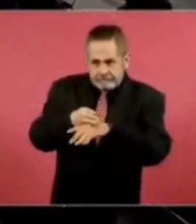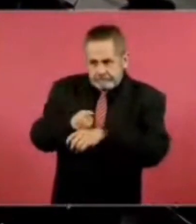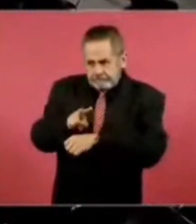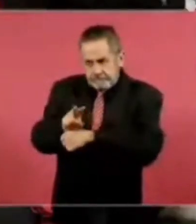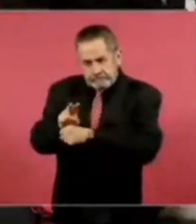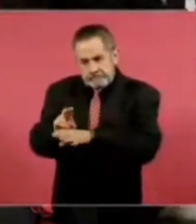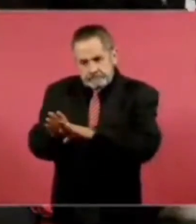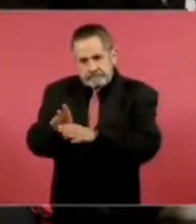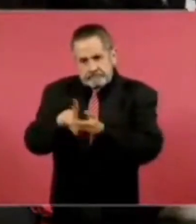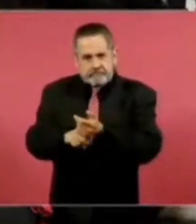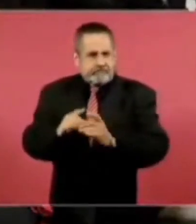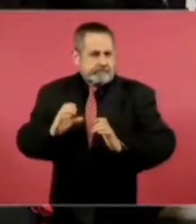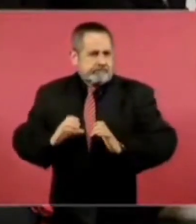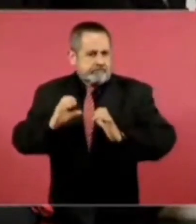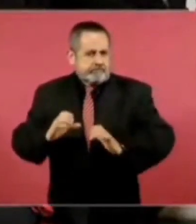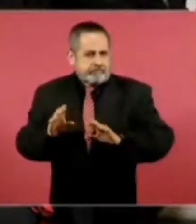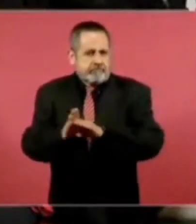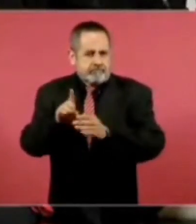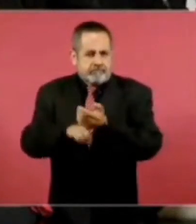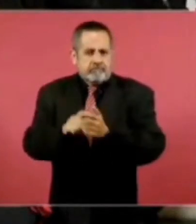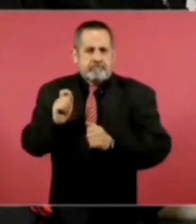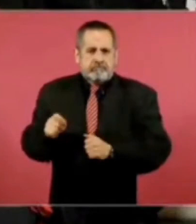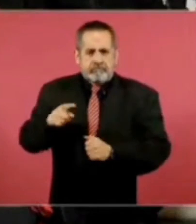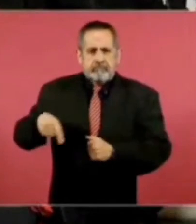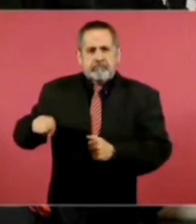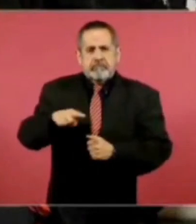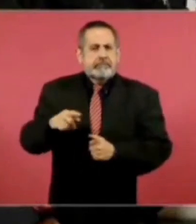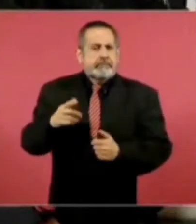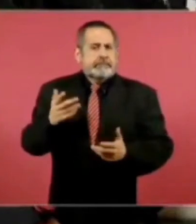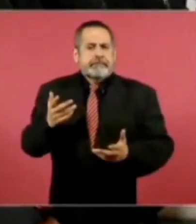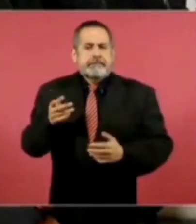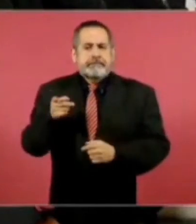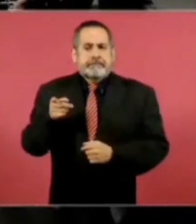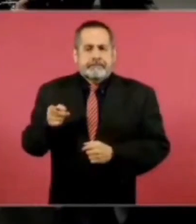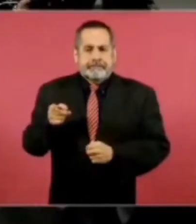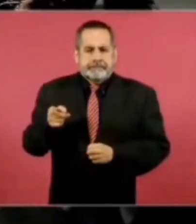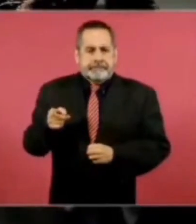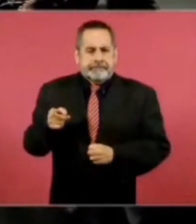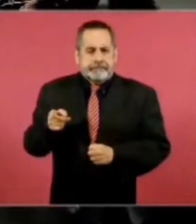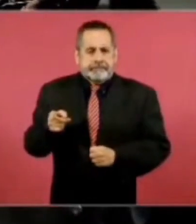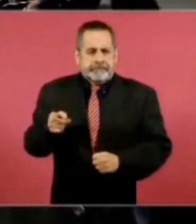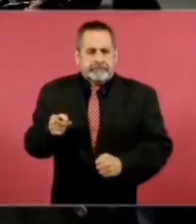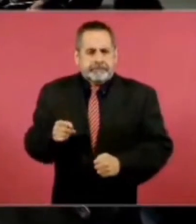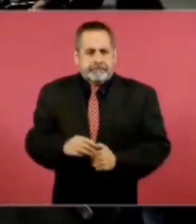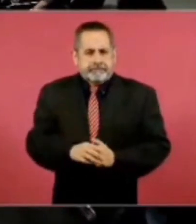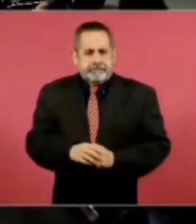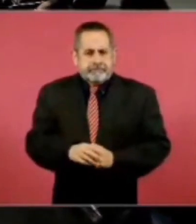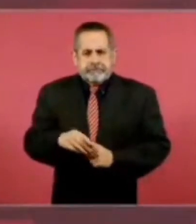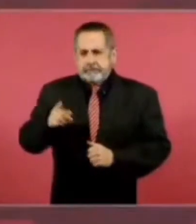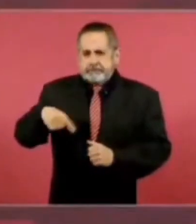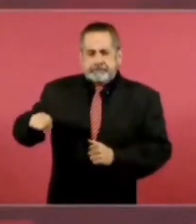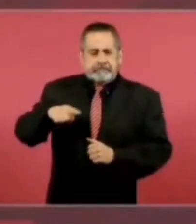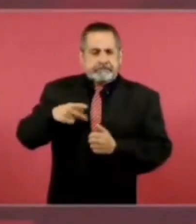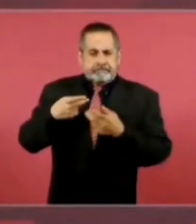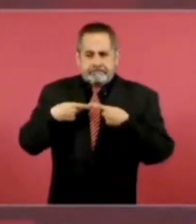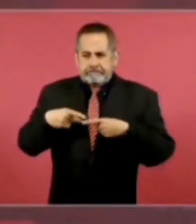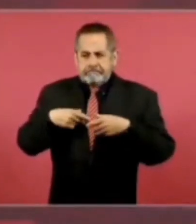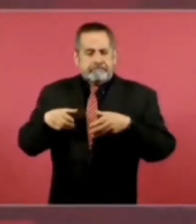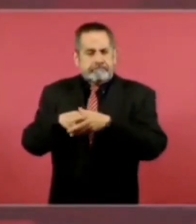cuidar de que los servidores públicos